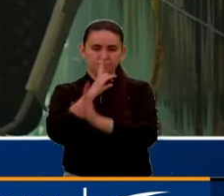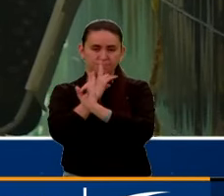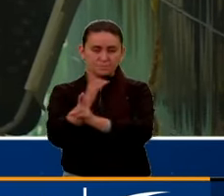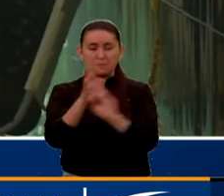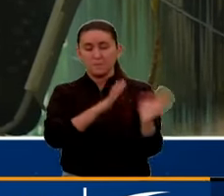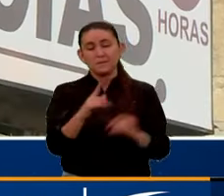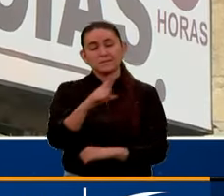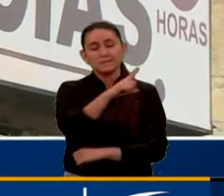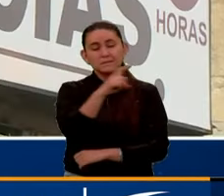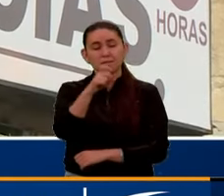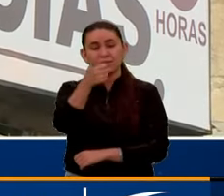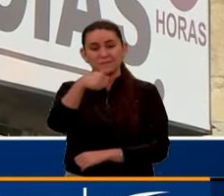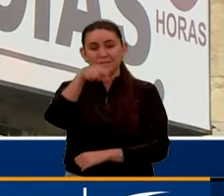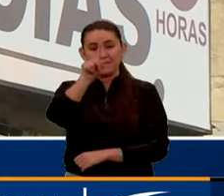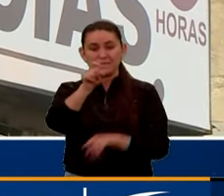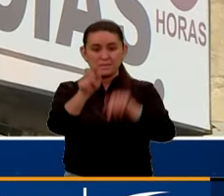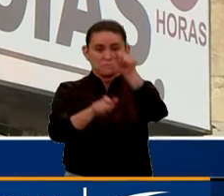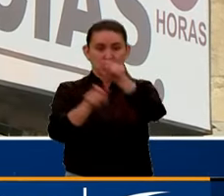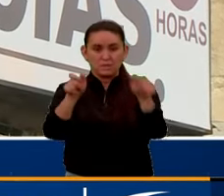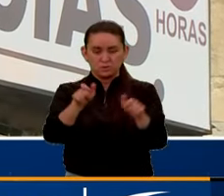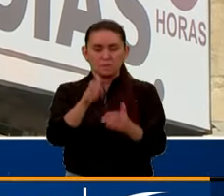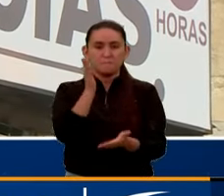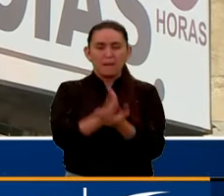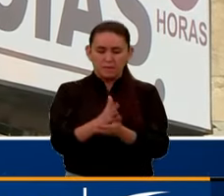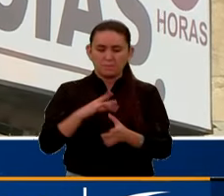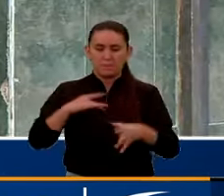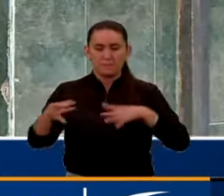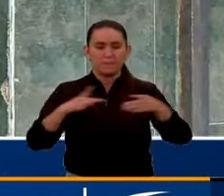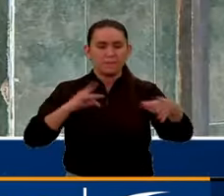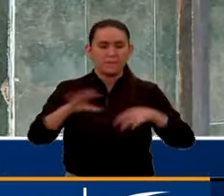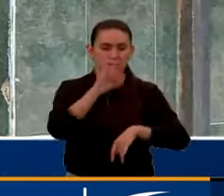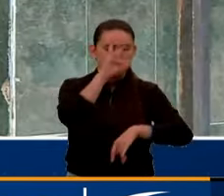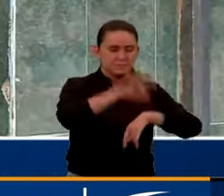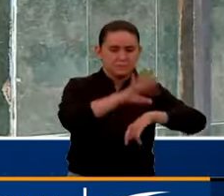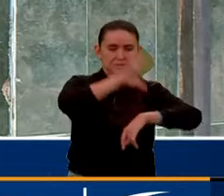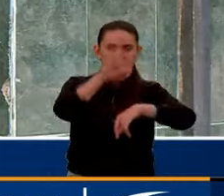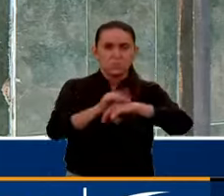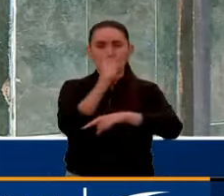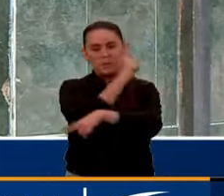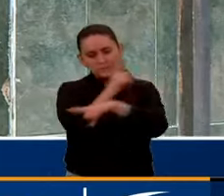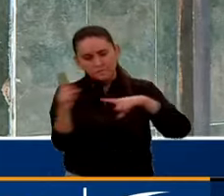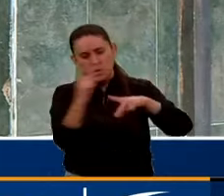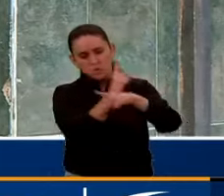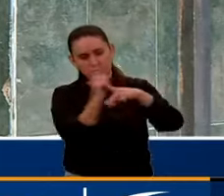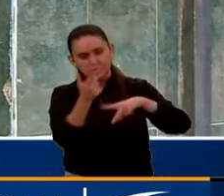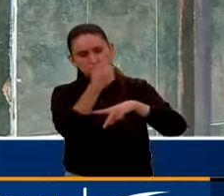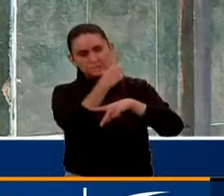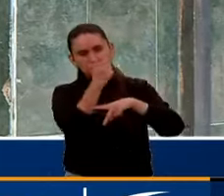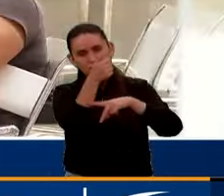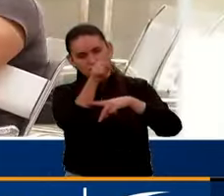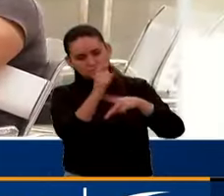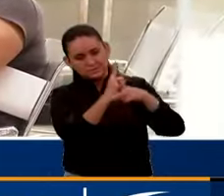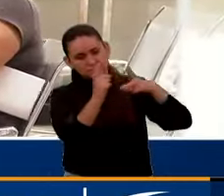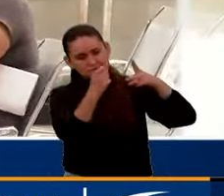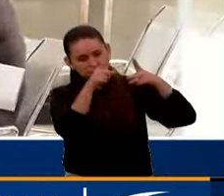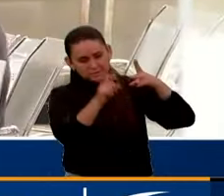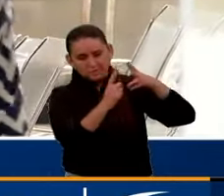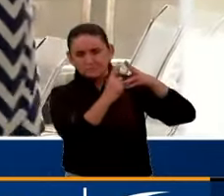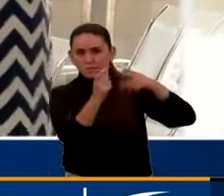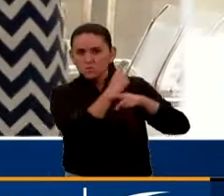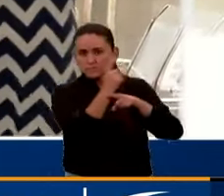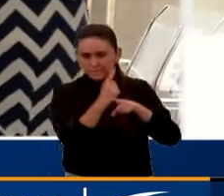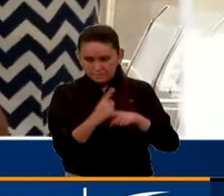116 personas estarían siendo contagiadas por este mosquito semanalmente. María Cristina Lesme, Secretario de Salud del Valle,